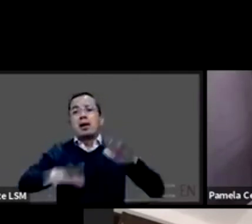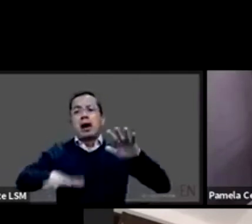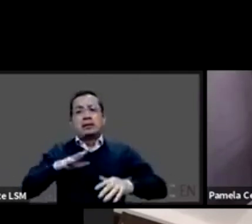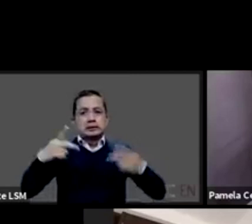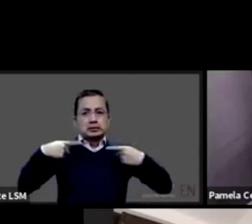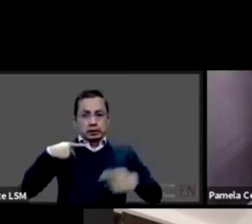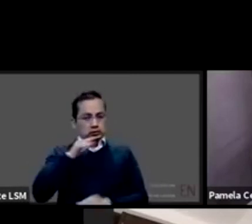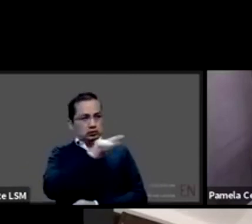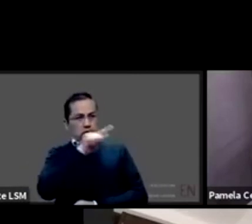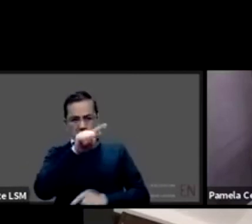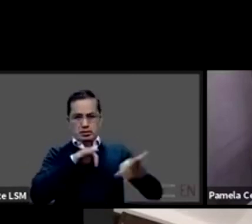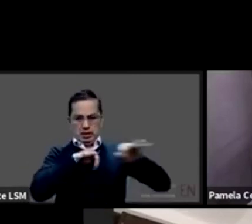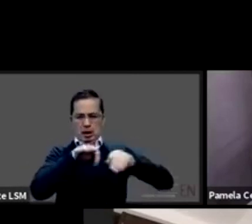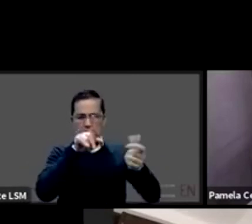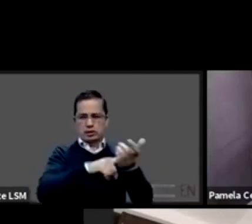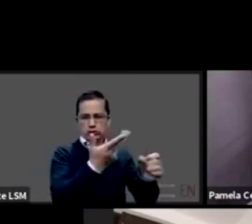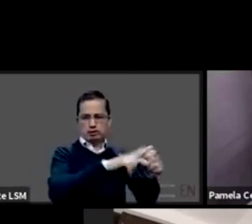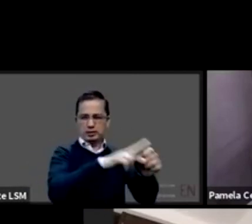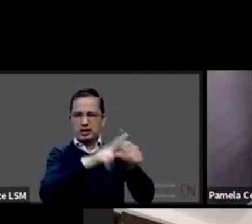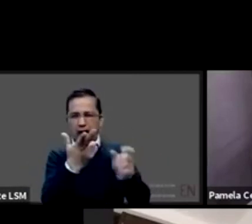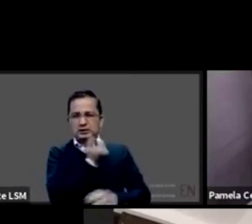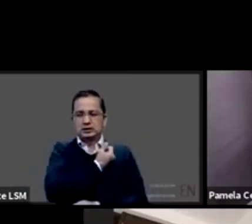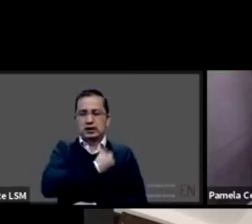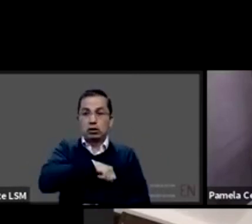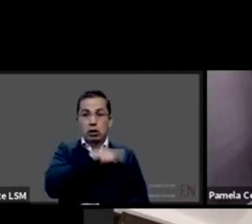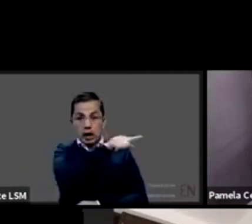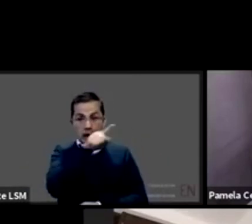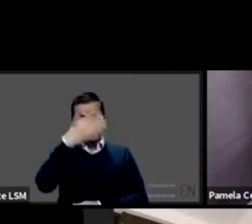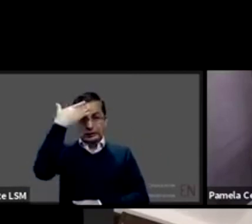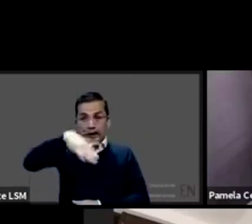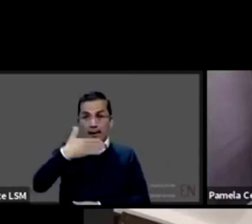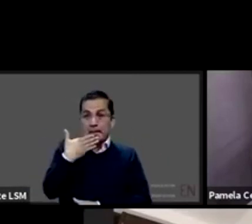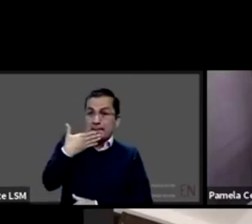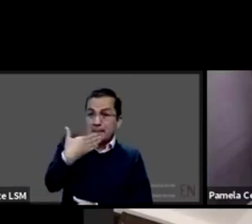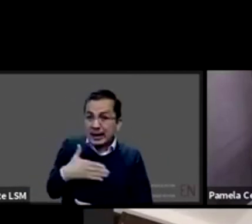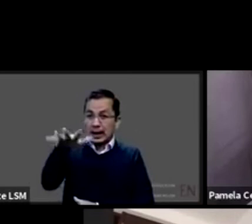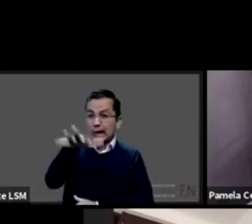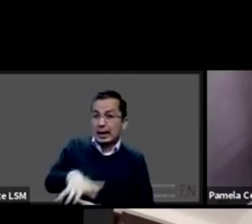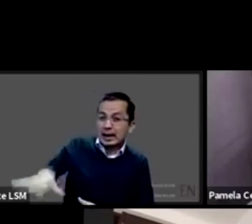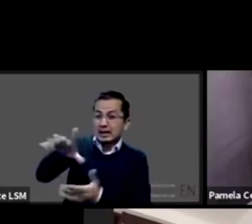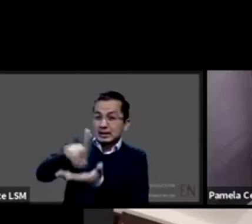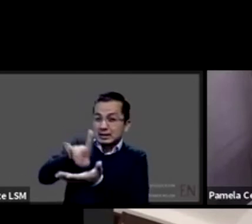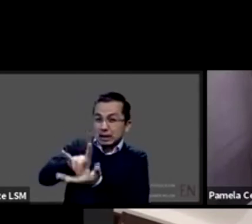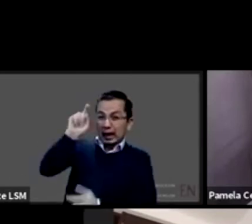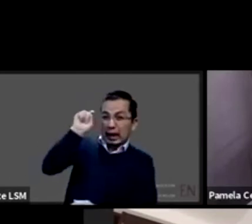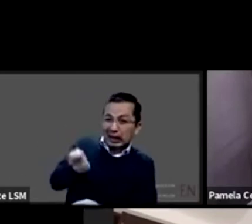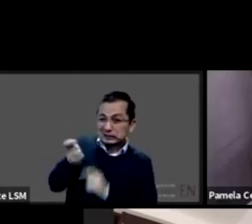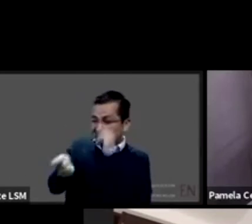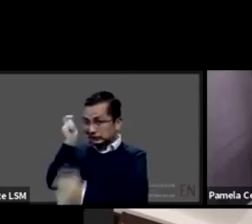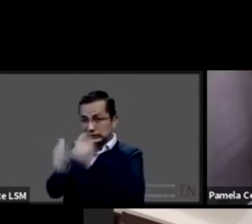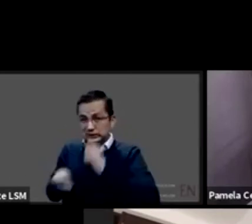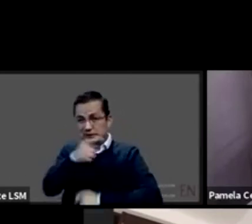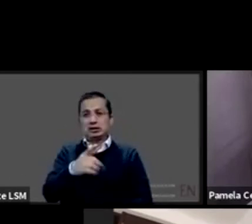ni sensibilizado en la problemática que representa vivir con una discapacidad. Un ejemplo